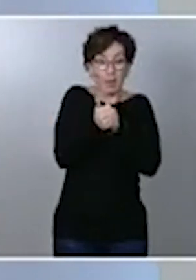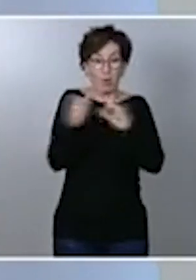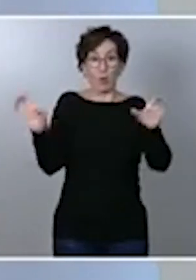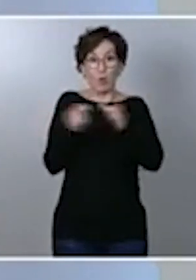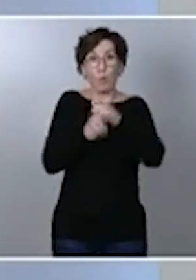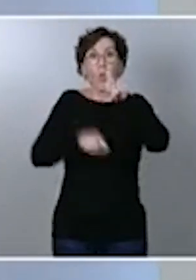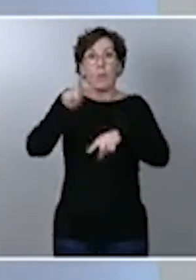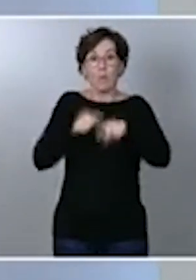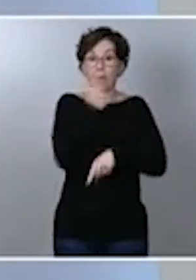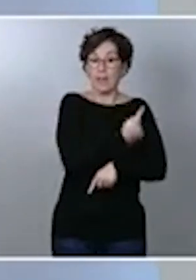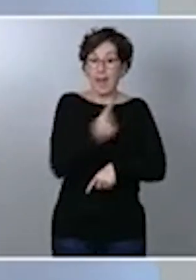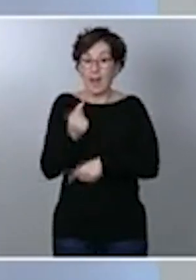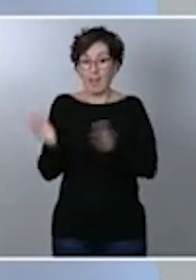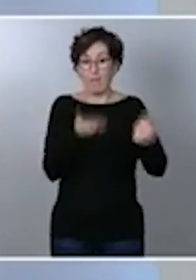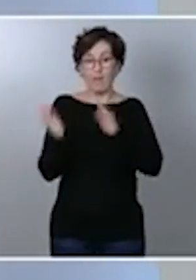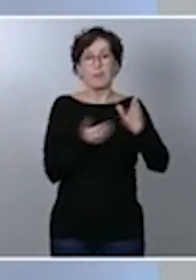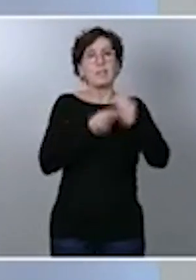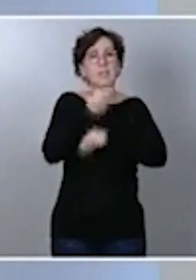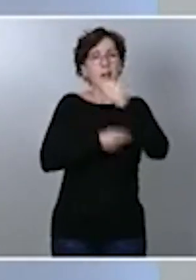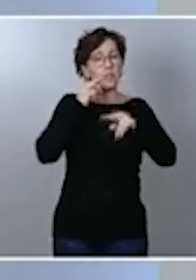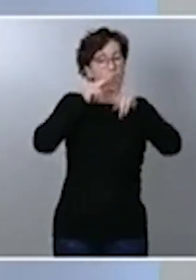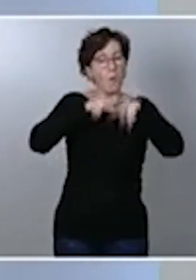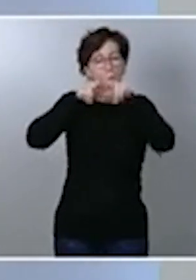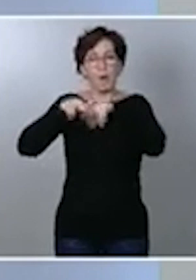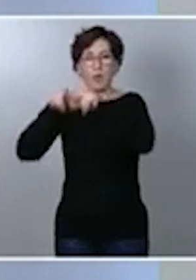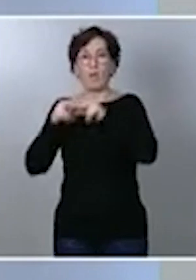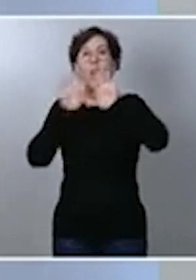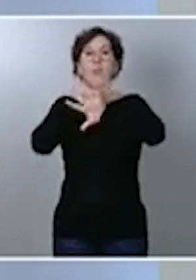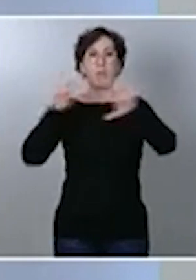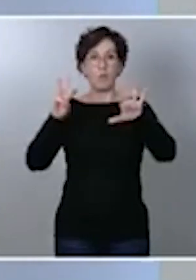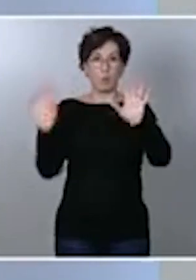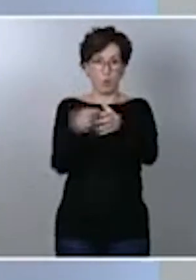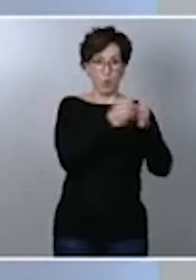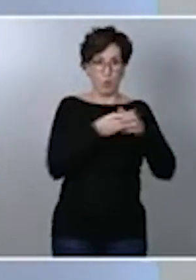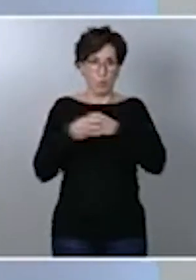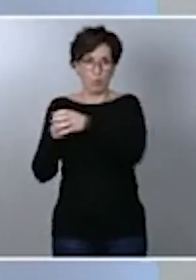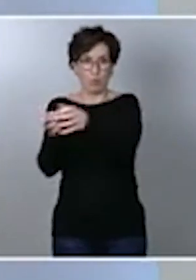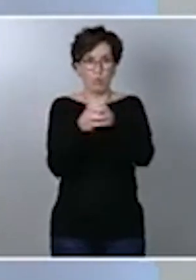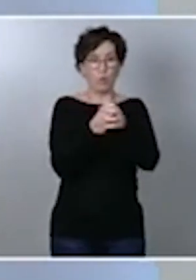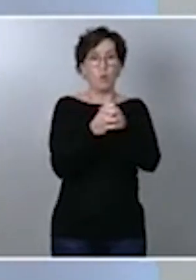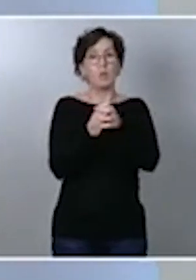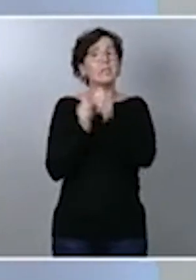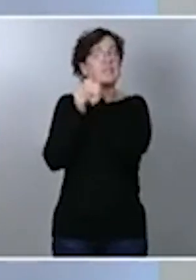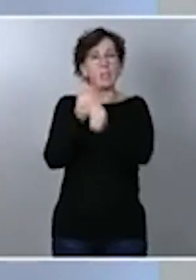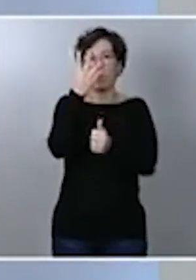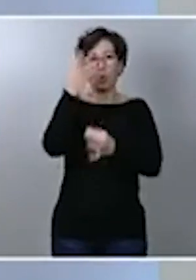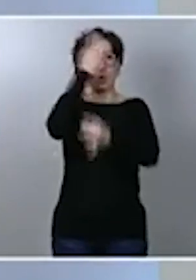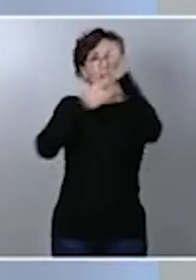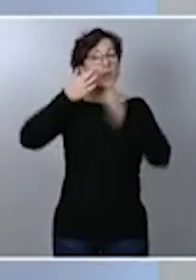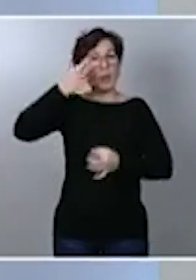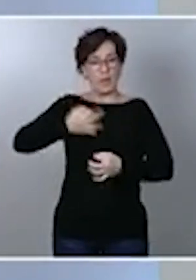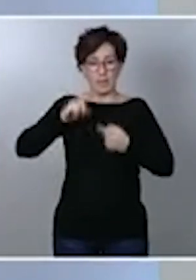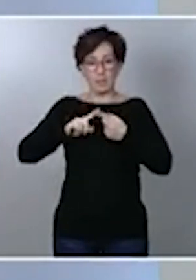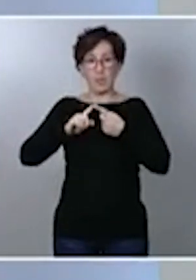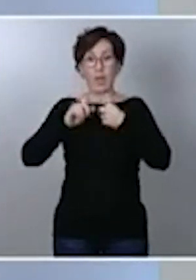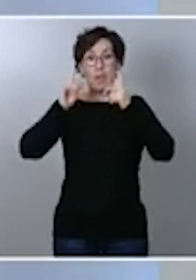realizado una evaluación de 18 grupos poblacionales en función de cuatro criterios de riesgo. El riesgo de morbilidad grave y